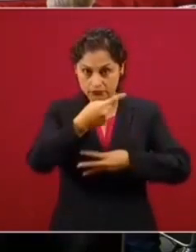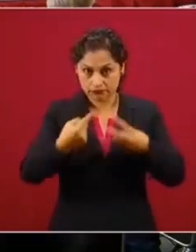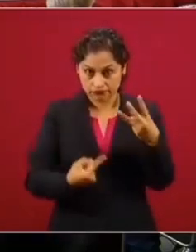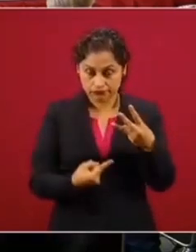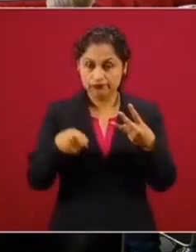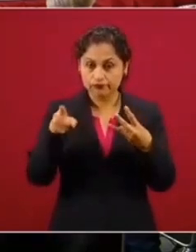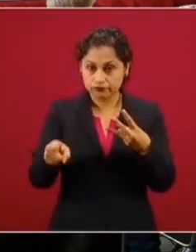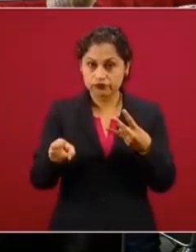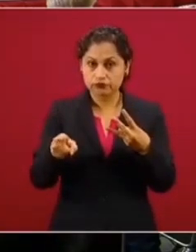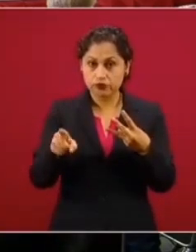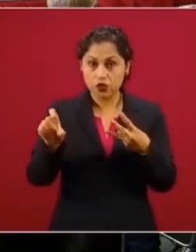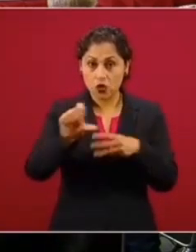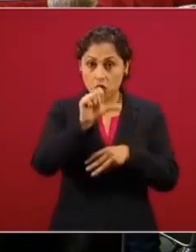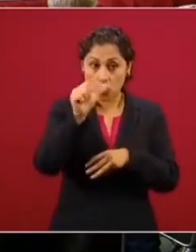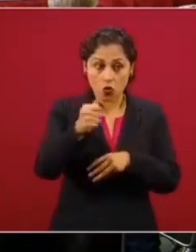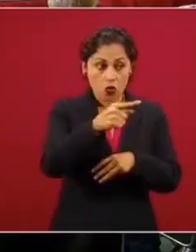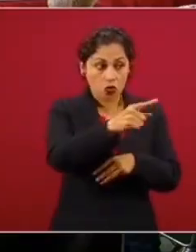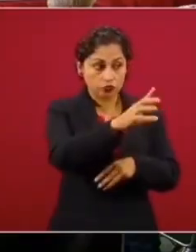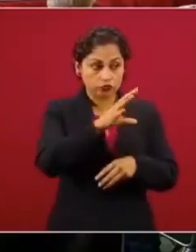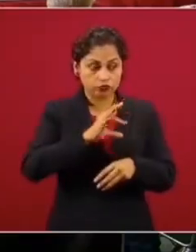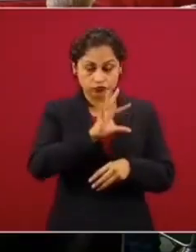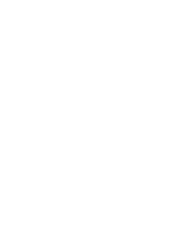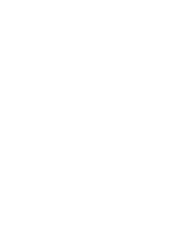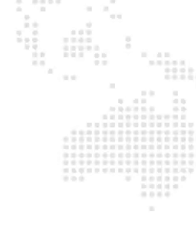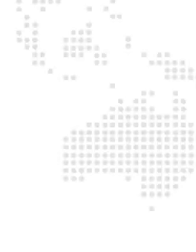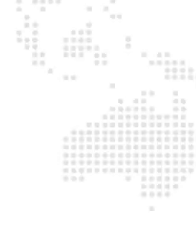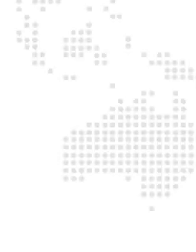directamente con la empresa que los produce.